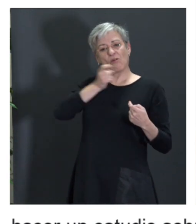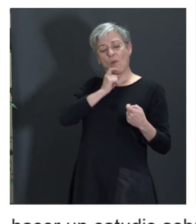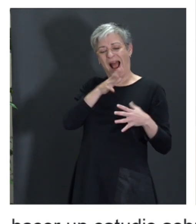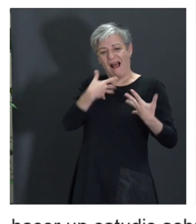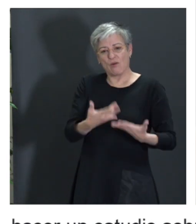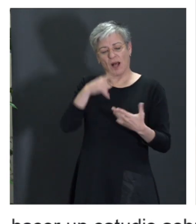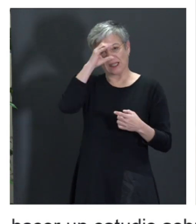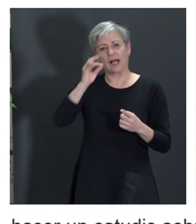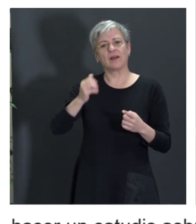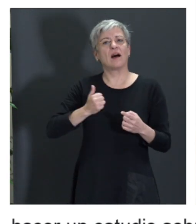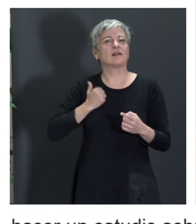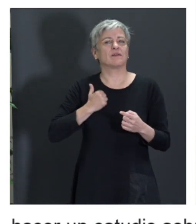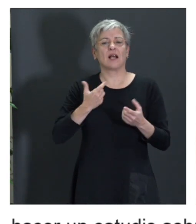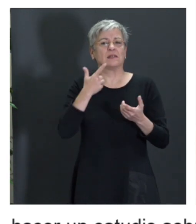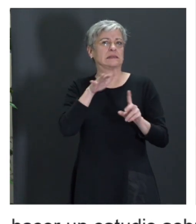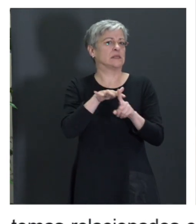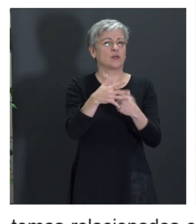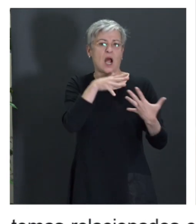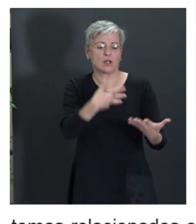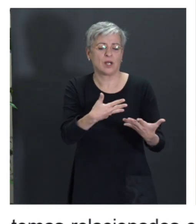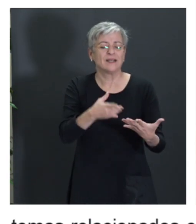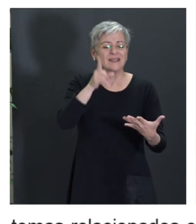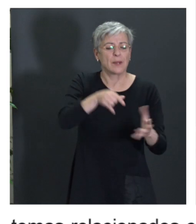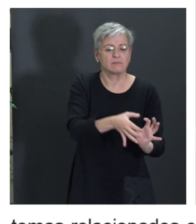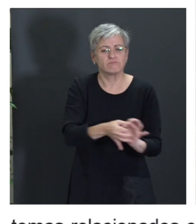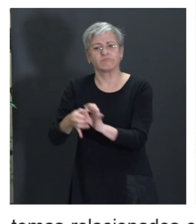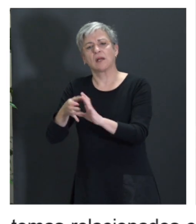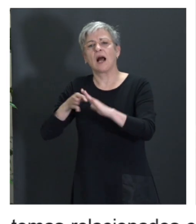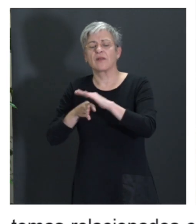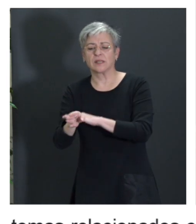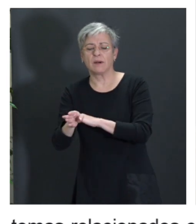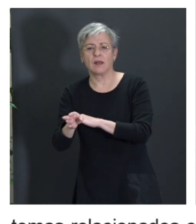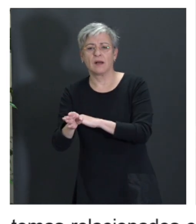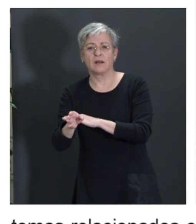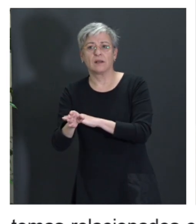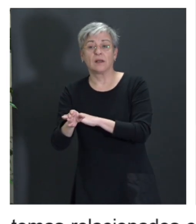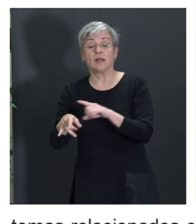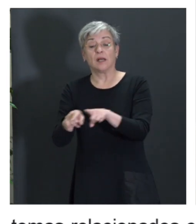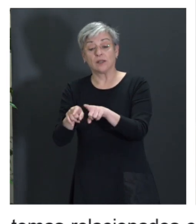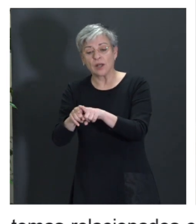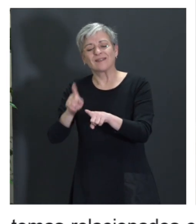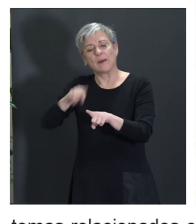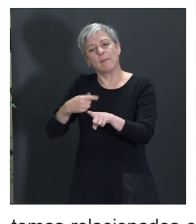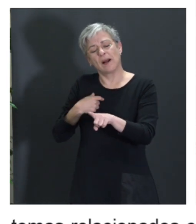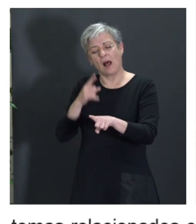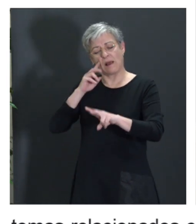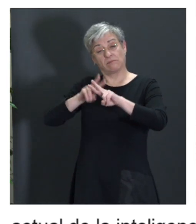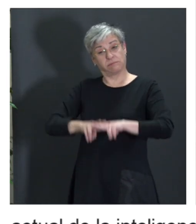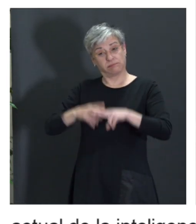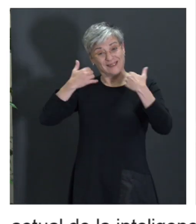y su relación con la accesibilidad y poder así sugerir áreas de futuras investigaciones